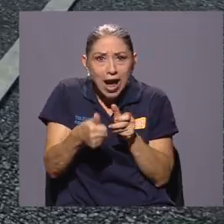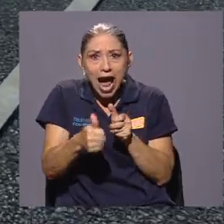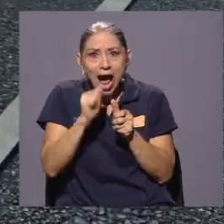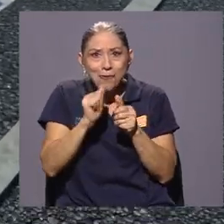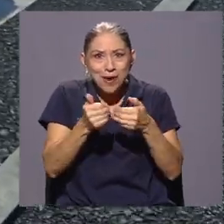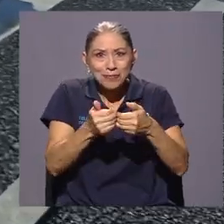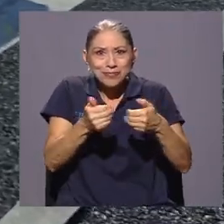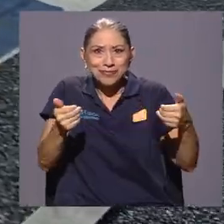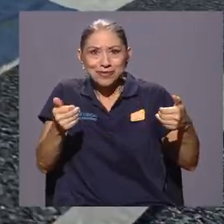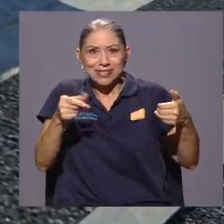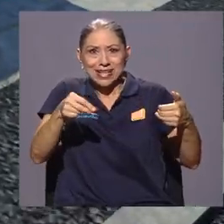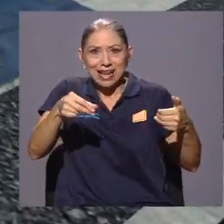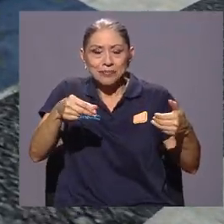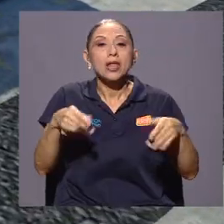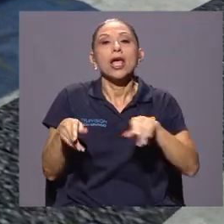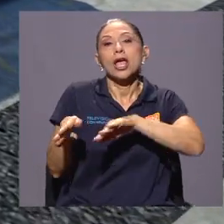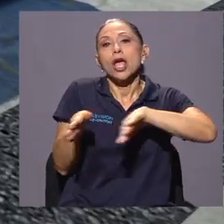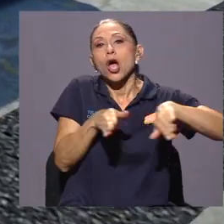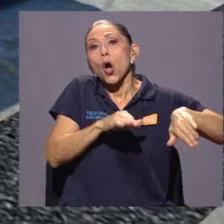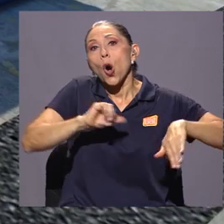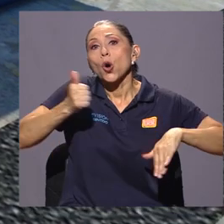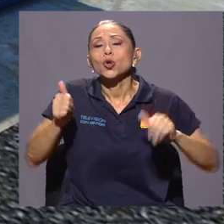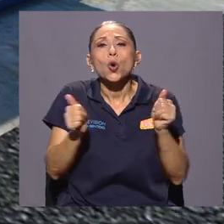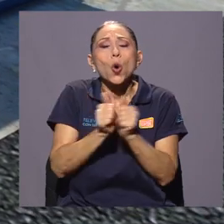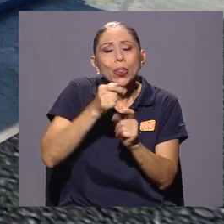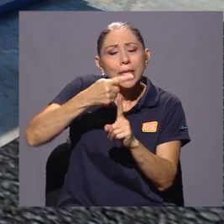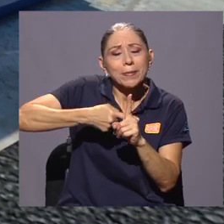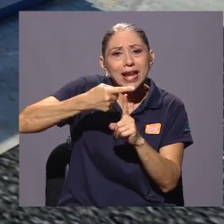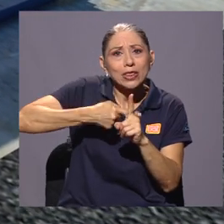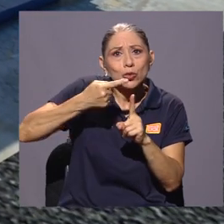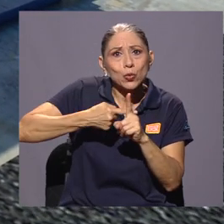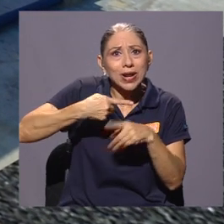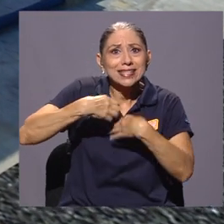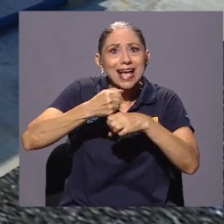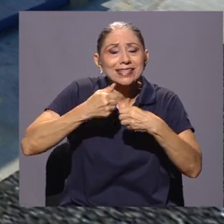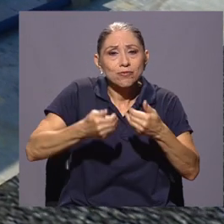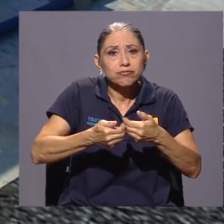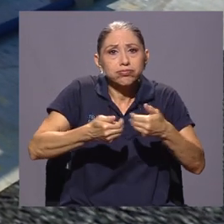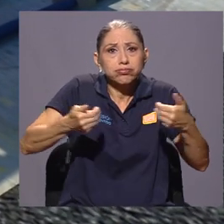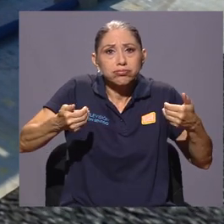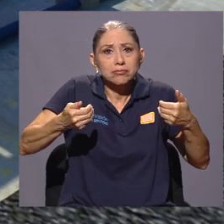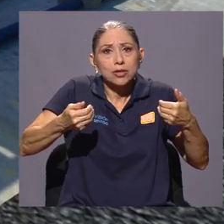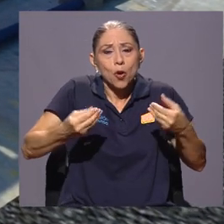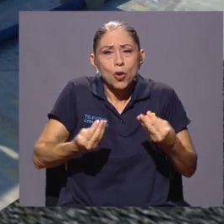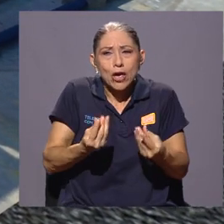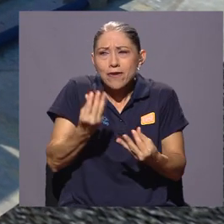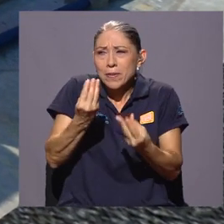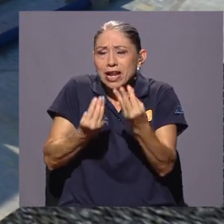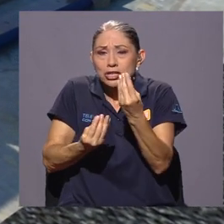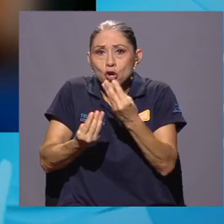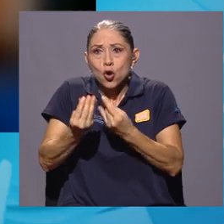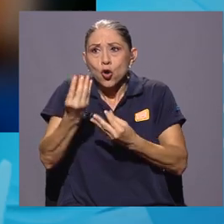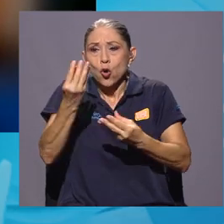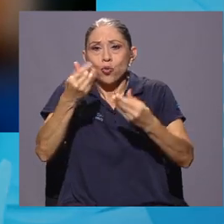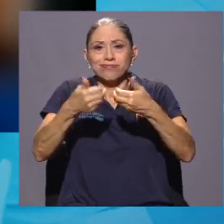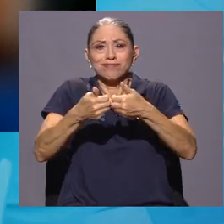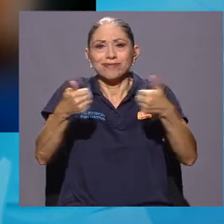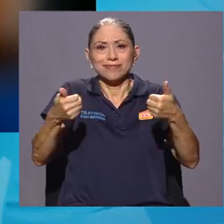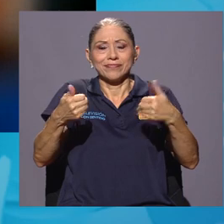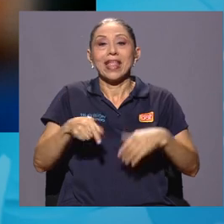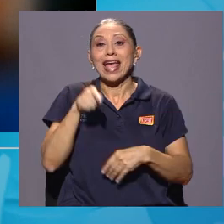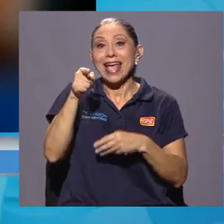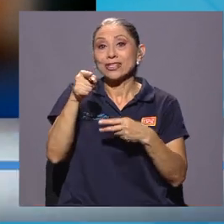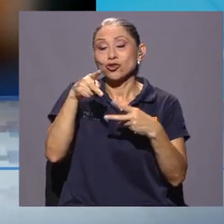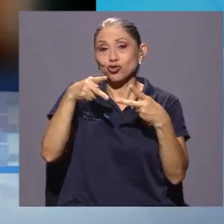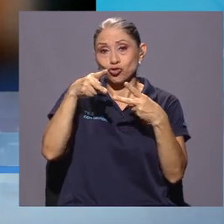En otro, se aplican temperaturas para separar el agua de los demás componentes por medio de la evaporación. Estos dos métodos tienen